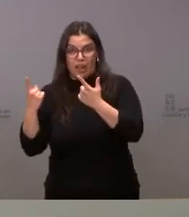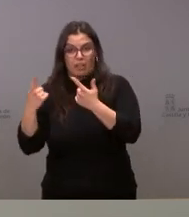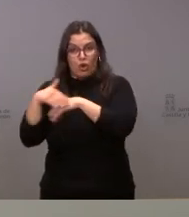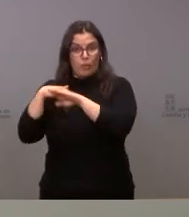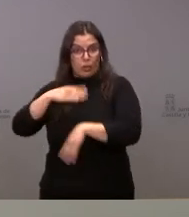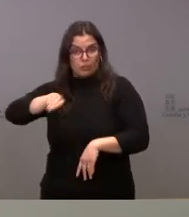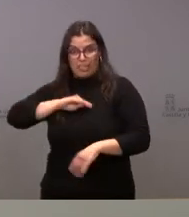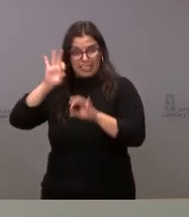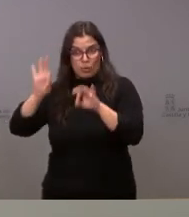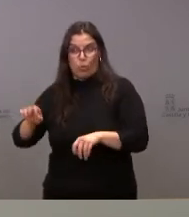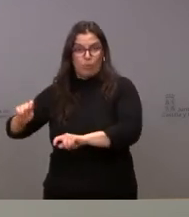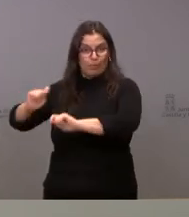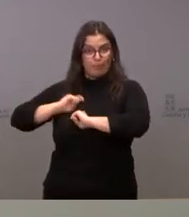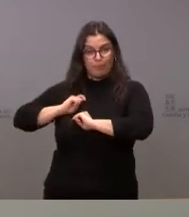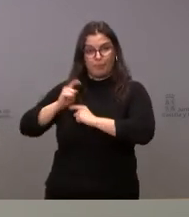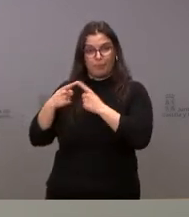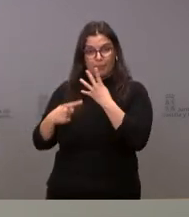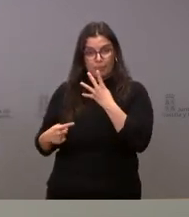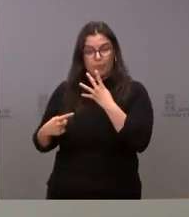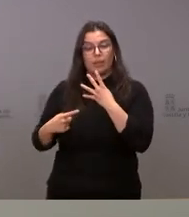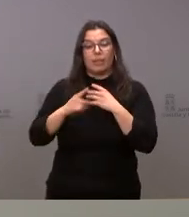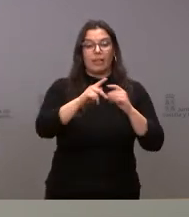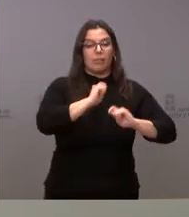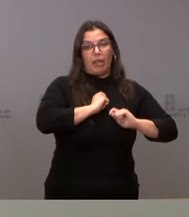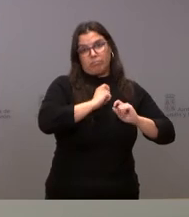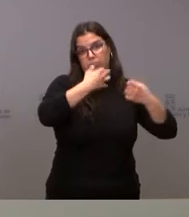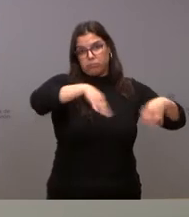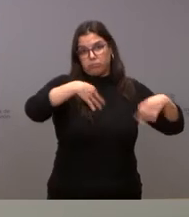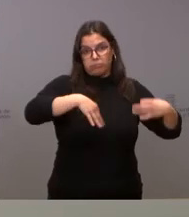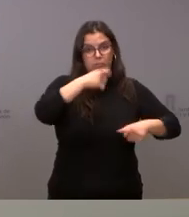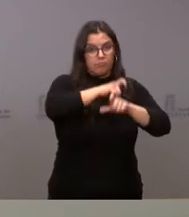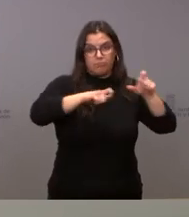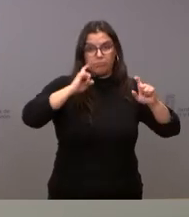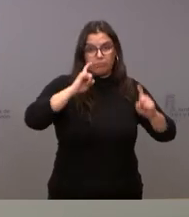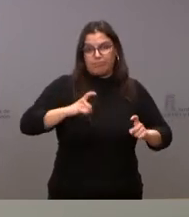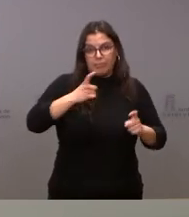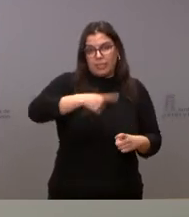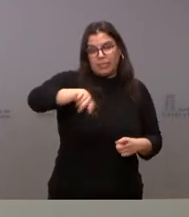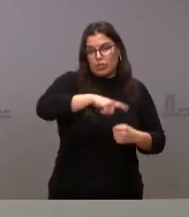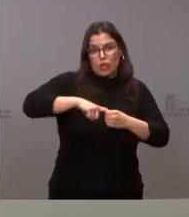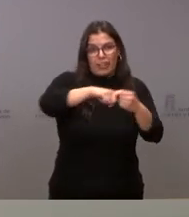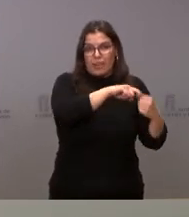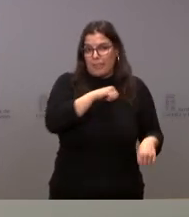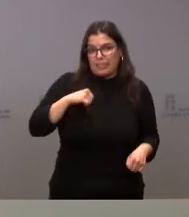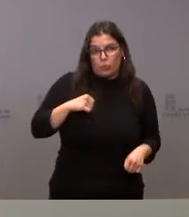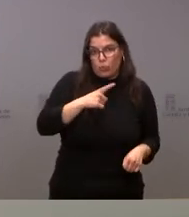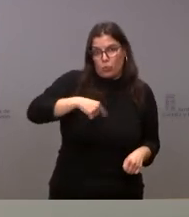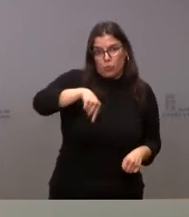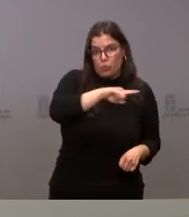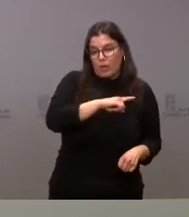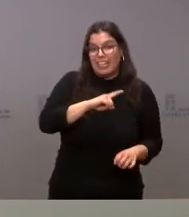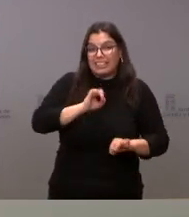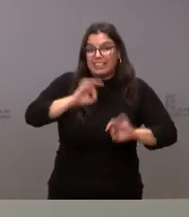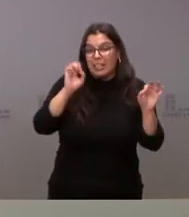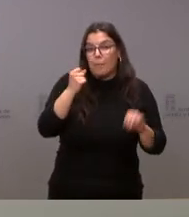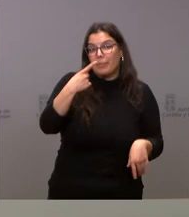gobierno de España del Ministerio de Asuntos Exteriores y la vía informal a través del esfuerzo de solidaridad de muchas personas de muchas familias y particularmente de los